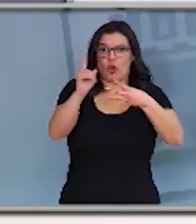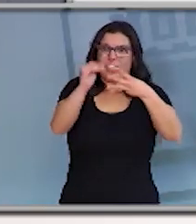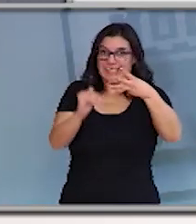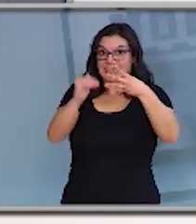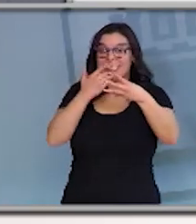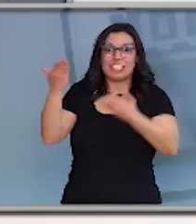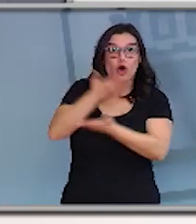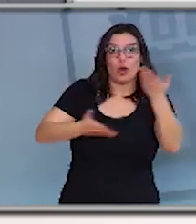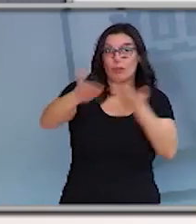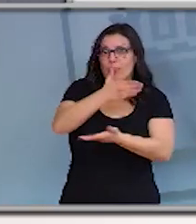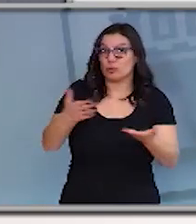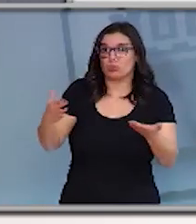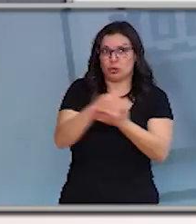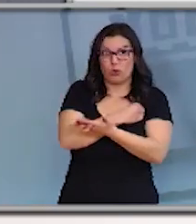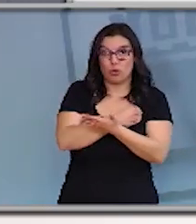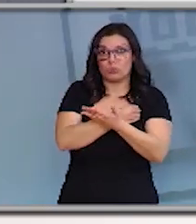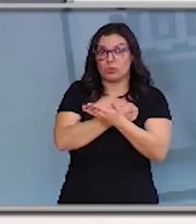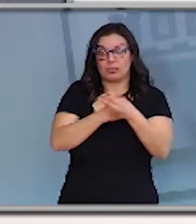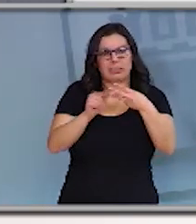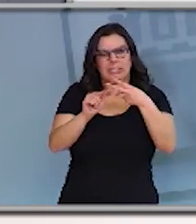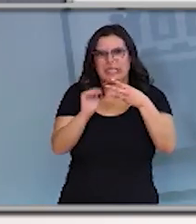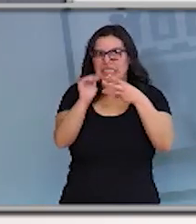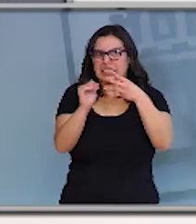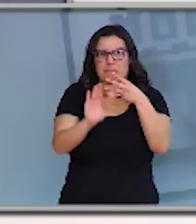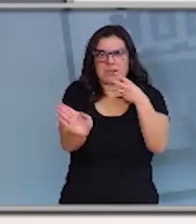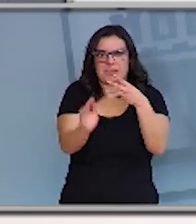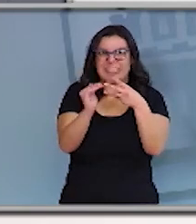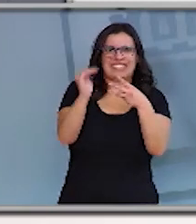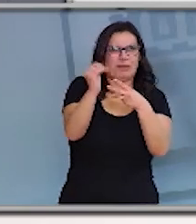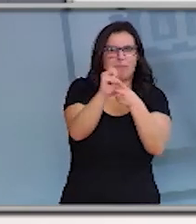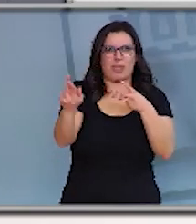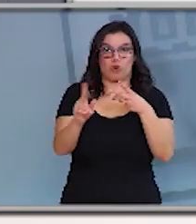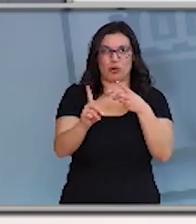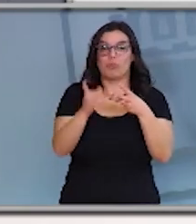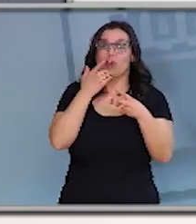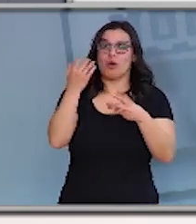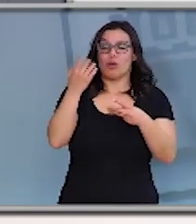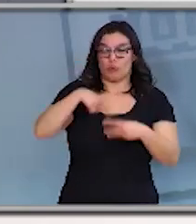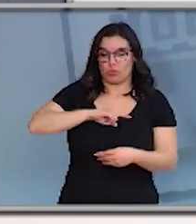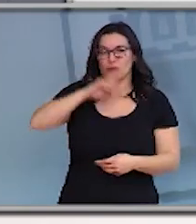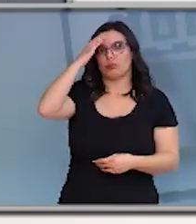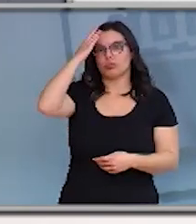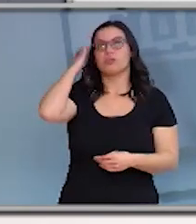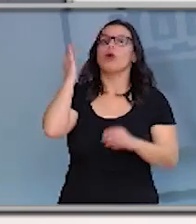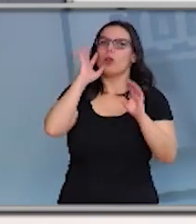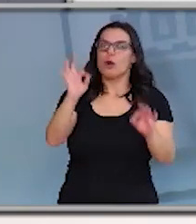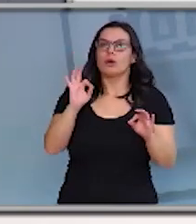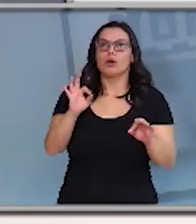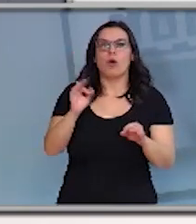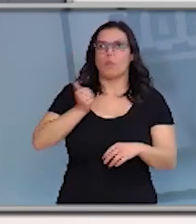si colaboramos entre todos no vamos a llegar a esa situación pero evidentemente en nuestros planes está el utilizar